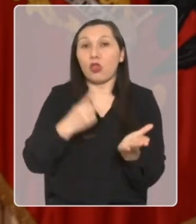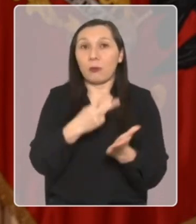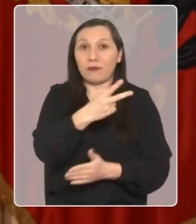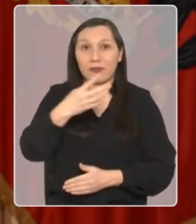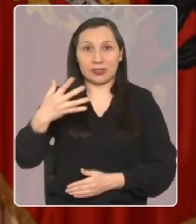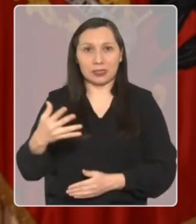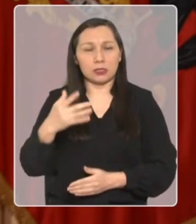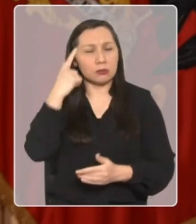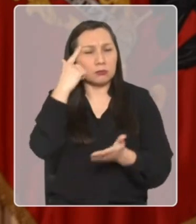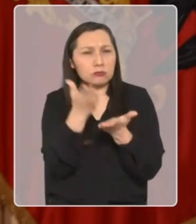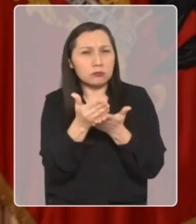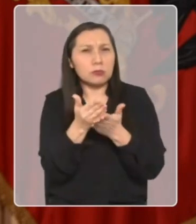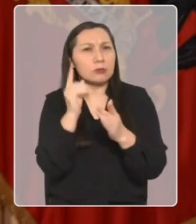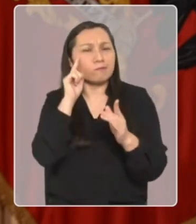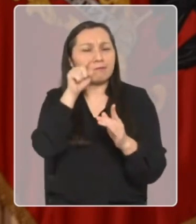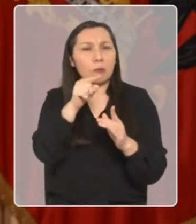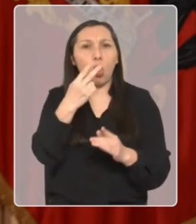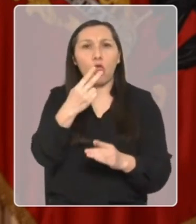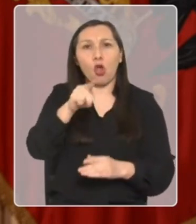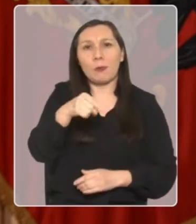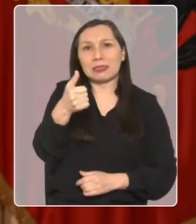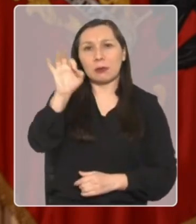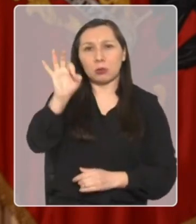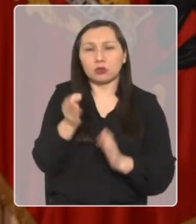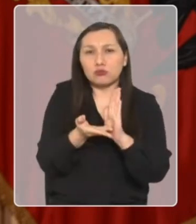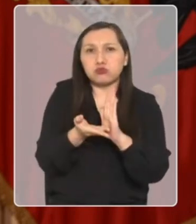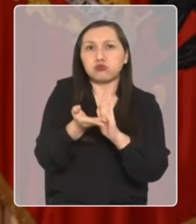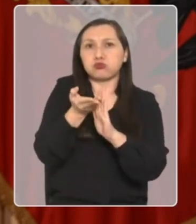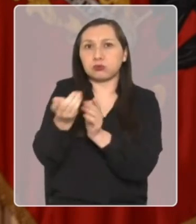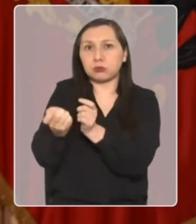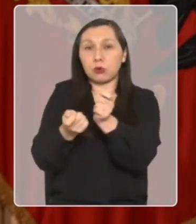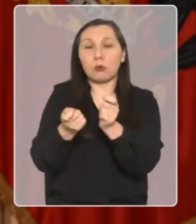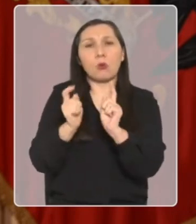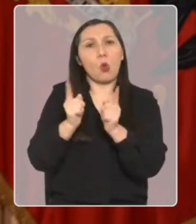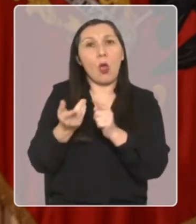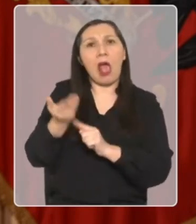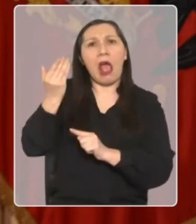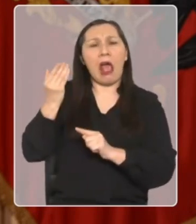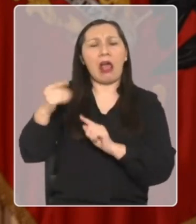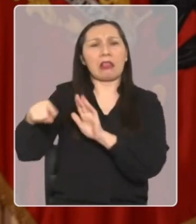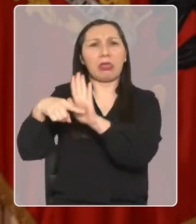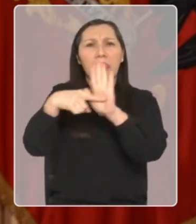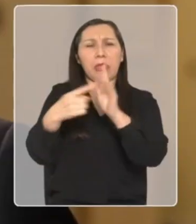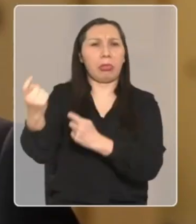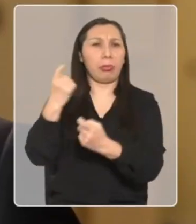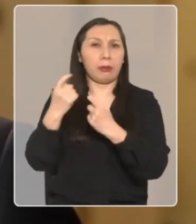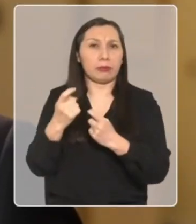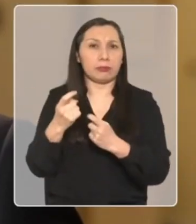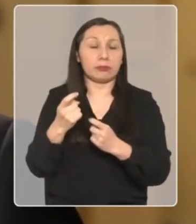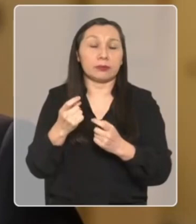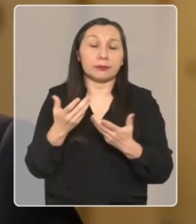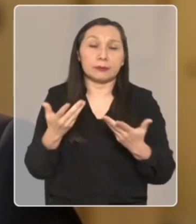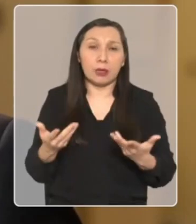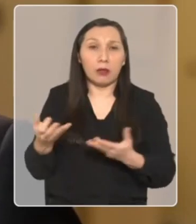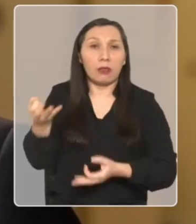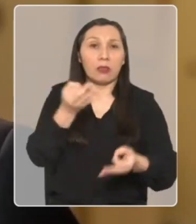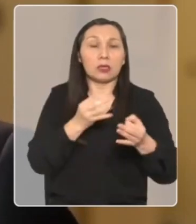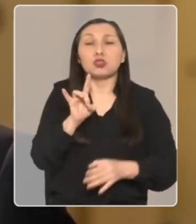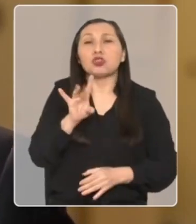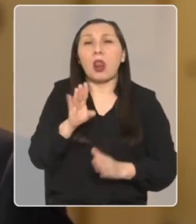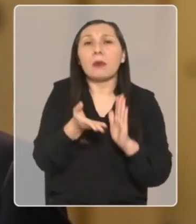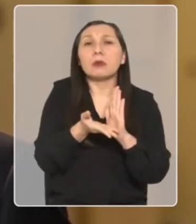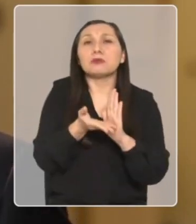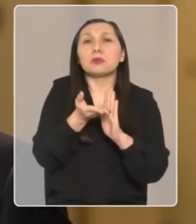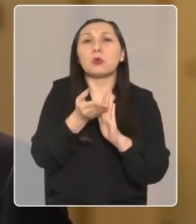2025 proyectamos un crecimiento de 2,6%, pese a diagnósticos agoreros que nos decían que